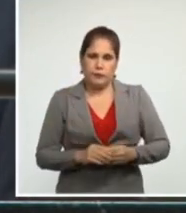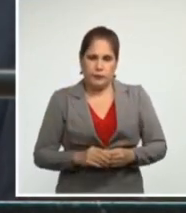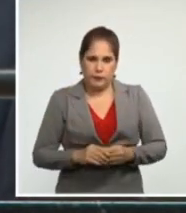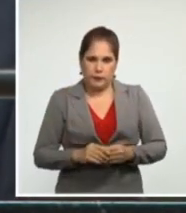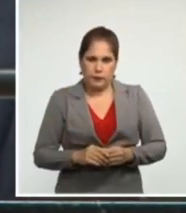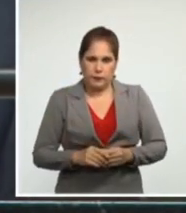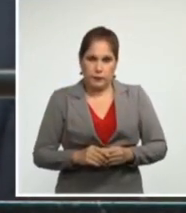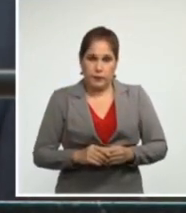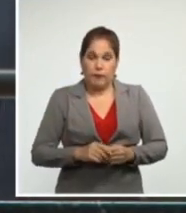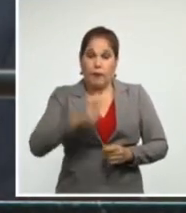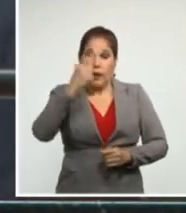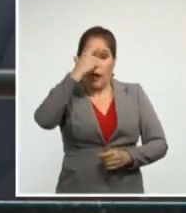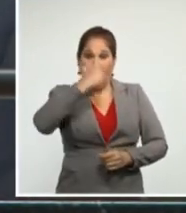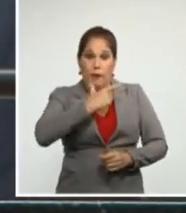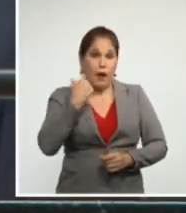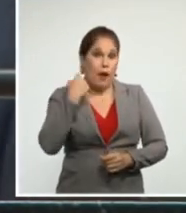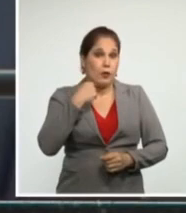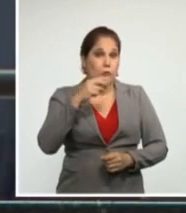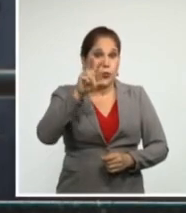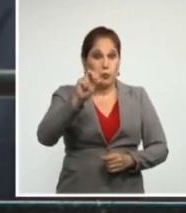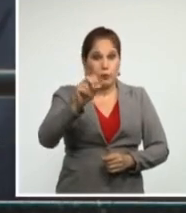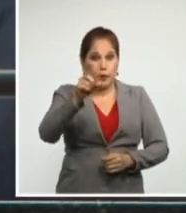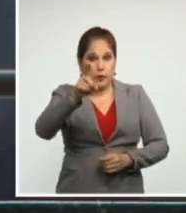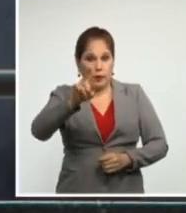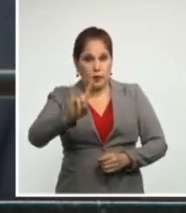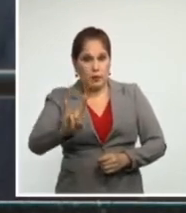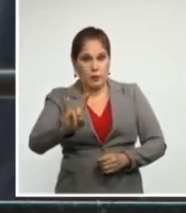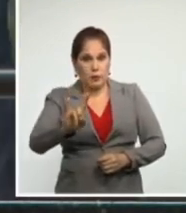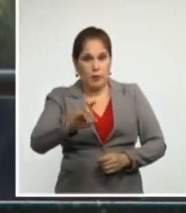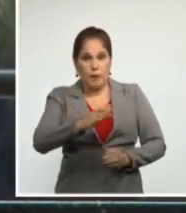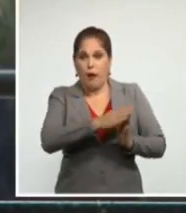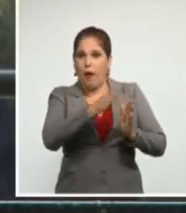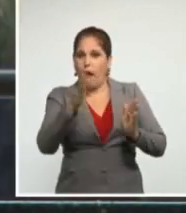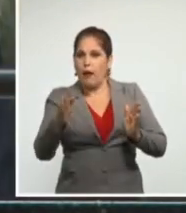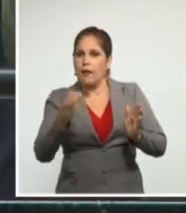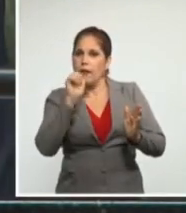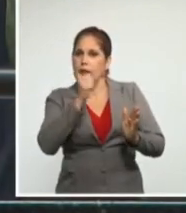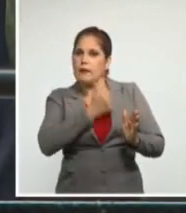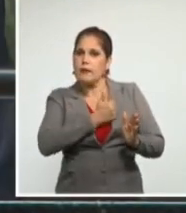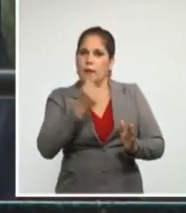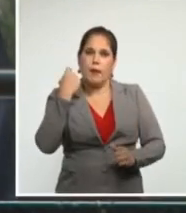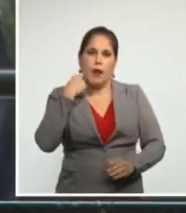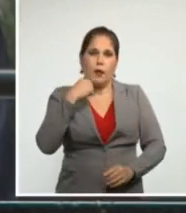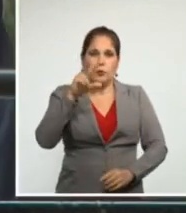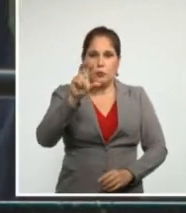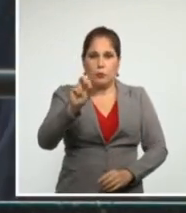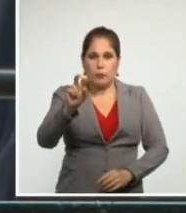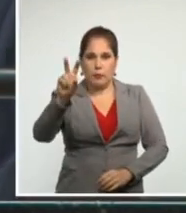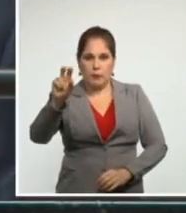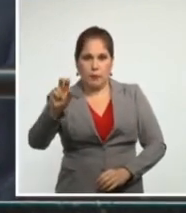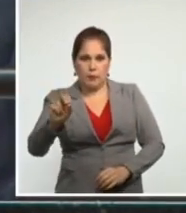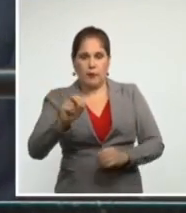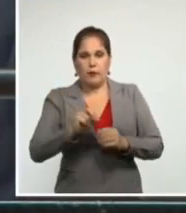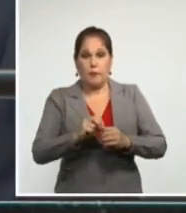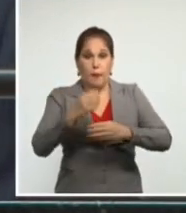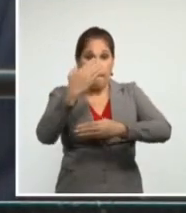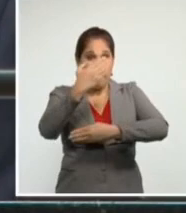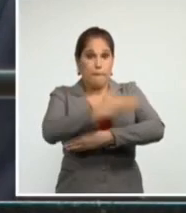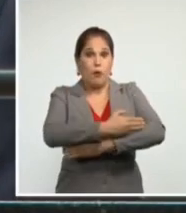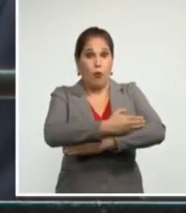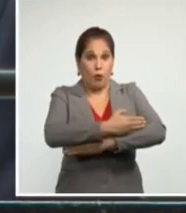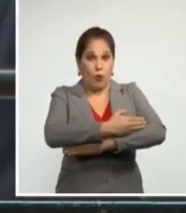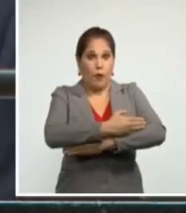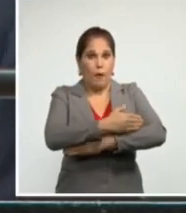abril de 2019 hasta diciembre de 2020 el bloqueo produjo